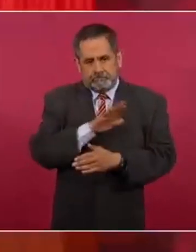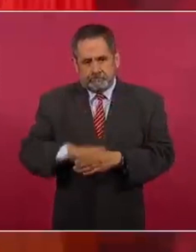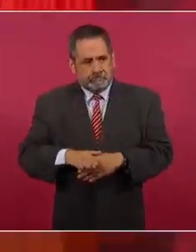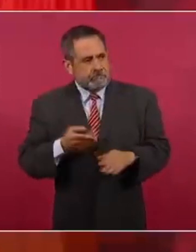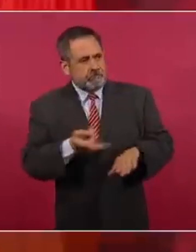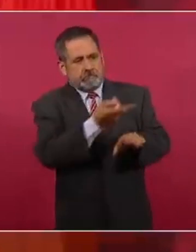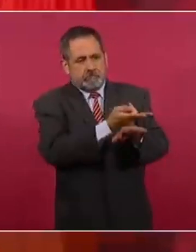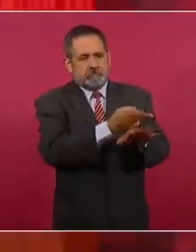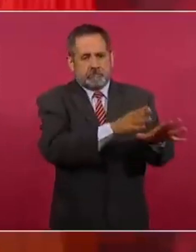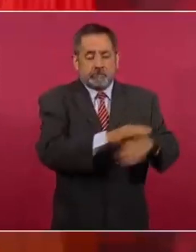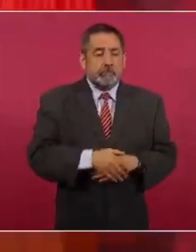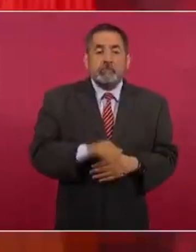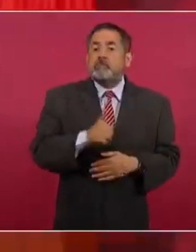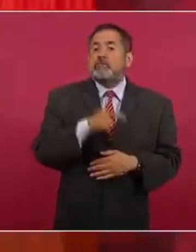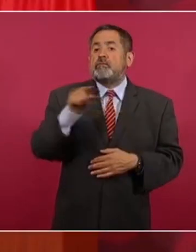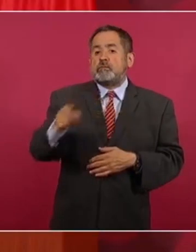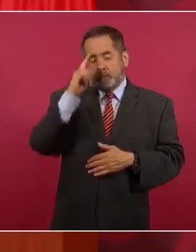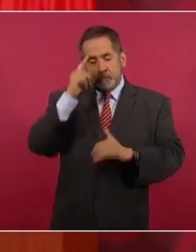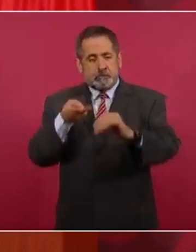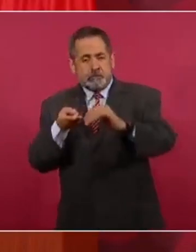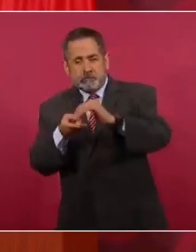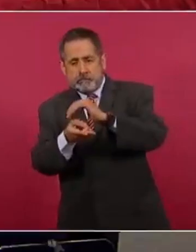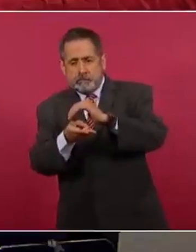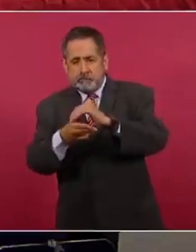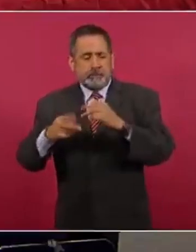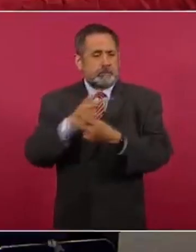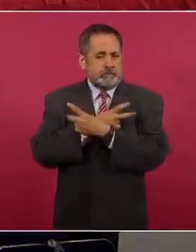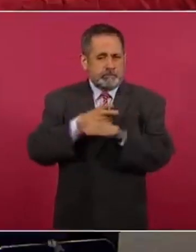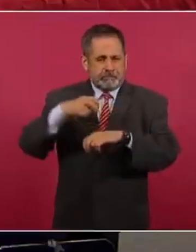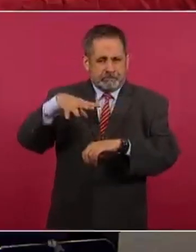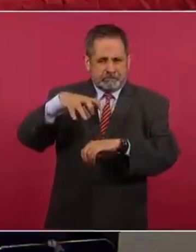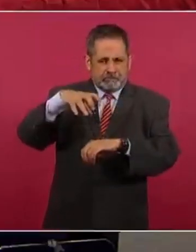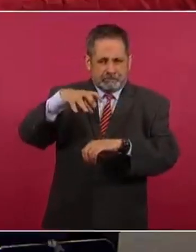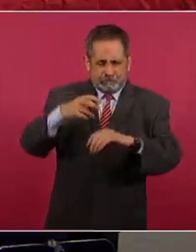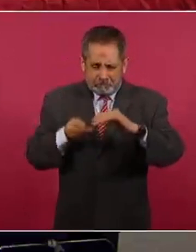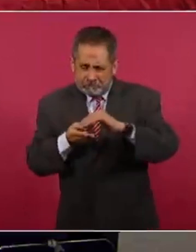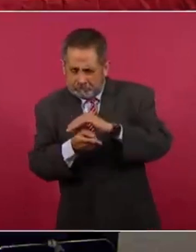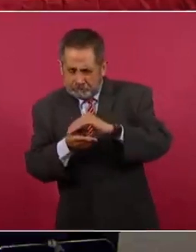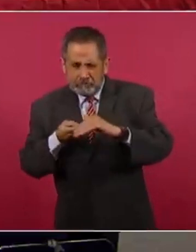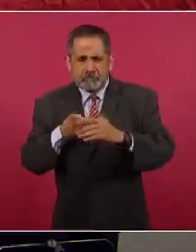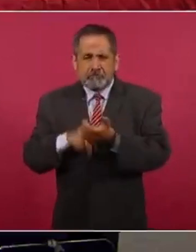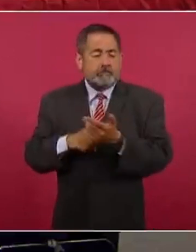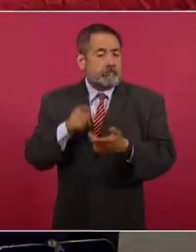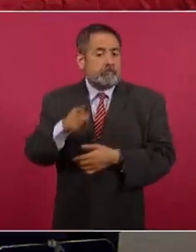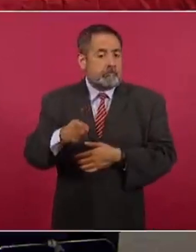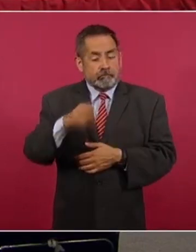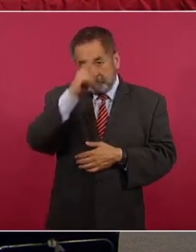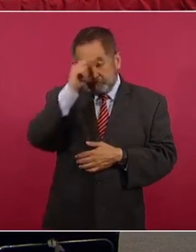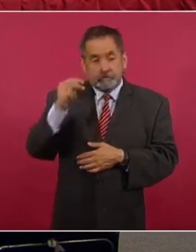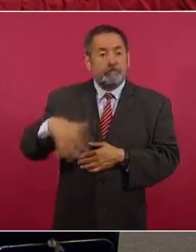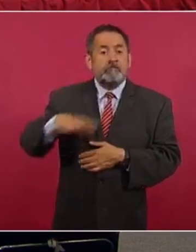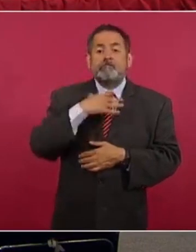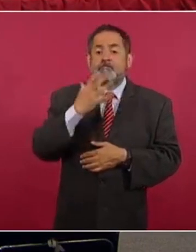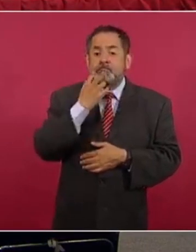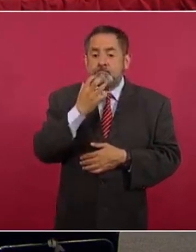tomógrafo. El tomógrafo del hospital civil de Tepic quizá es uno de los grandes emblemas en todo el sistema de salud para las personas